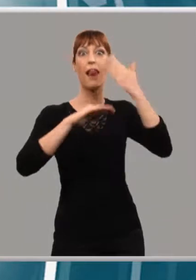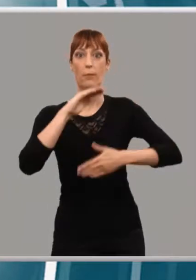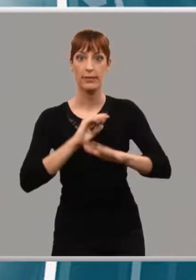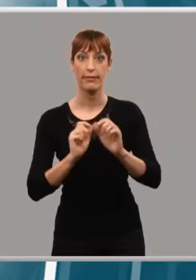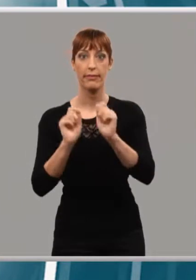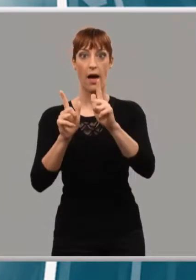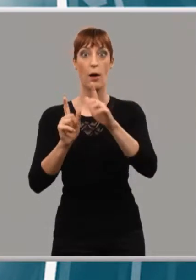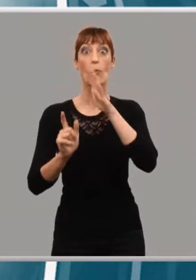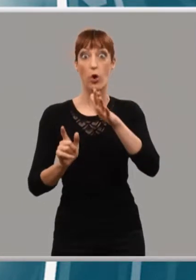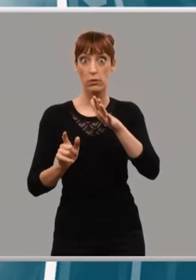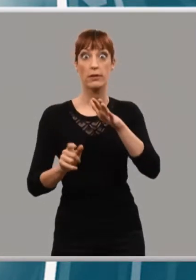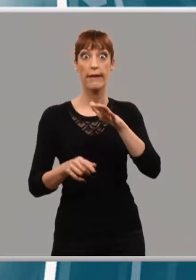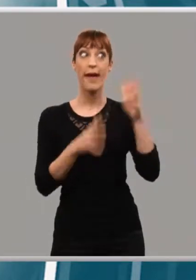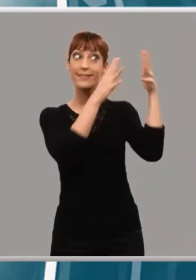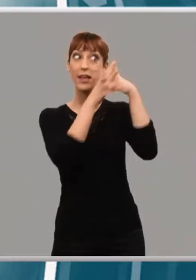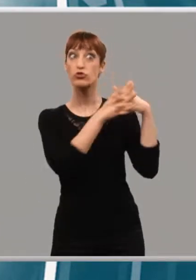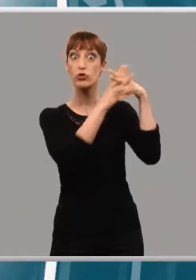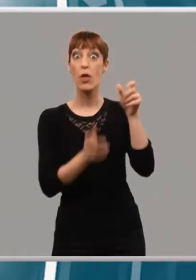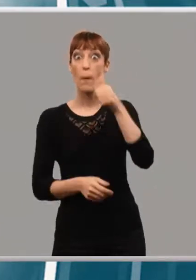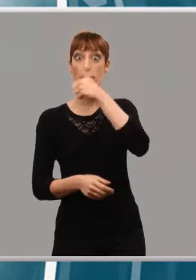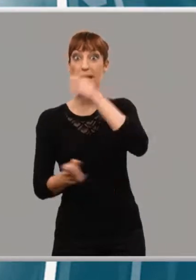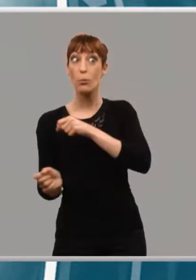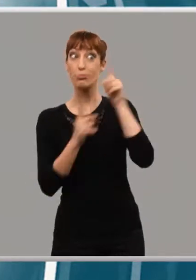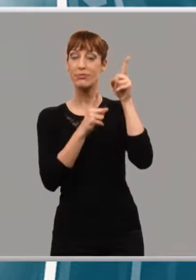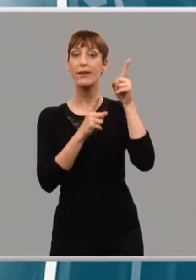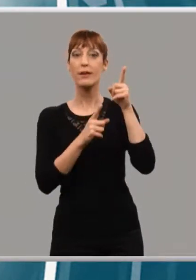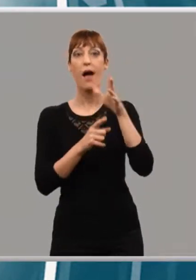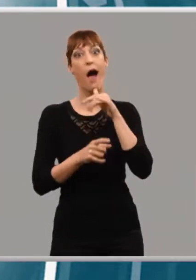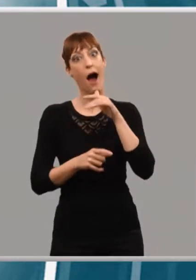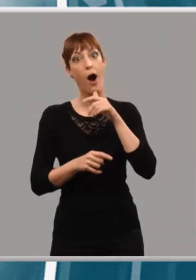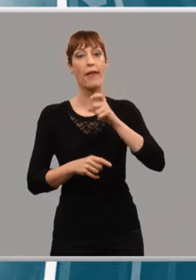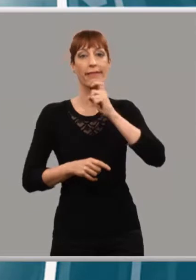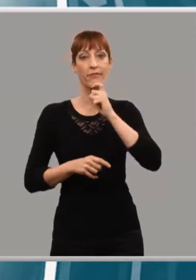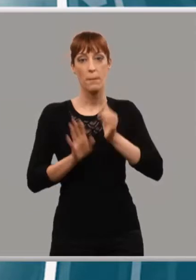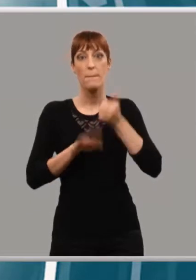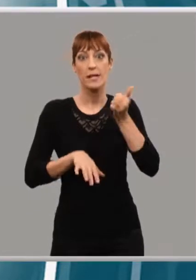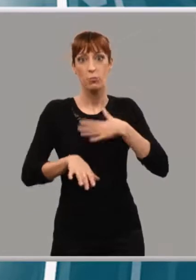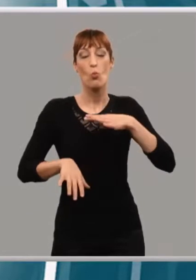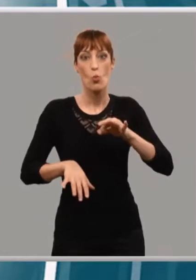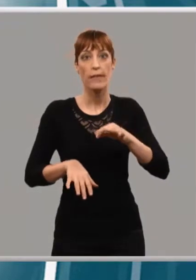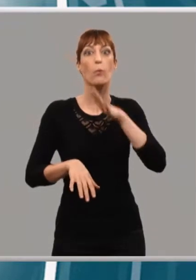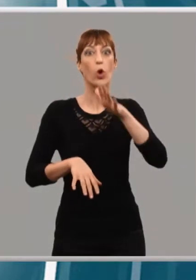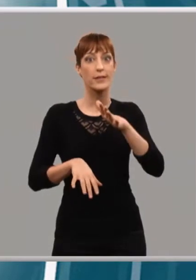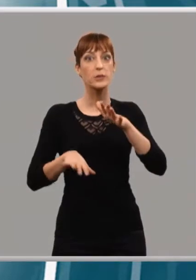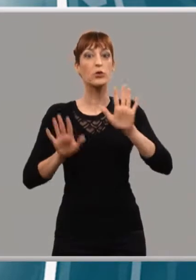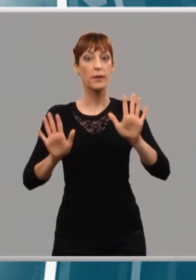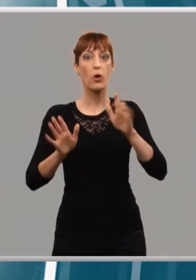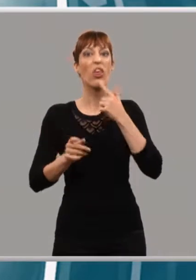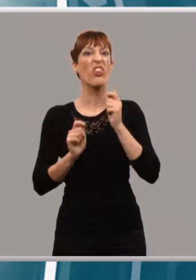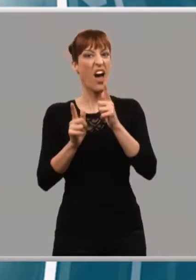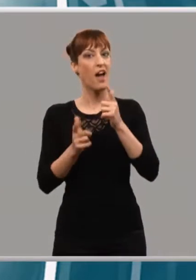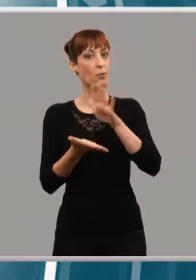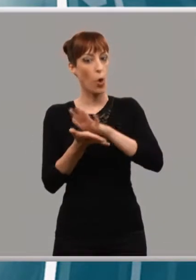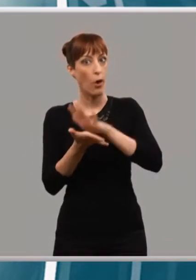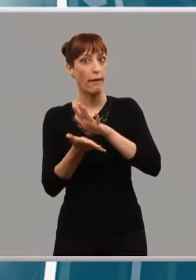riojano en Estados Unidos. Desde el Consejo Regulador piden, no obstante, calma y confían en Rioja y su capacidad para hacer frente a